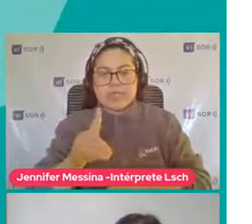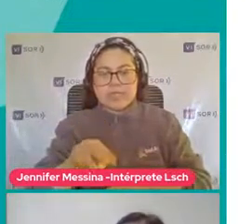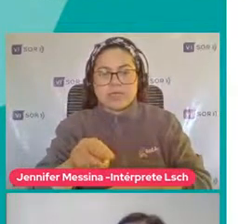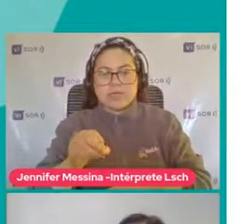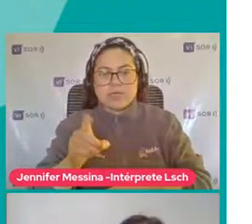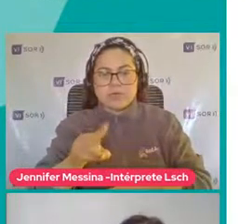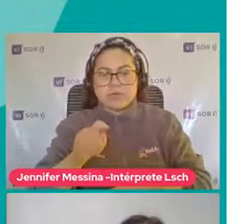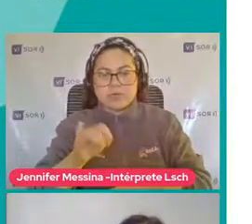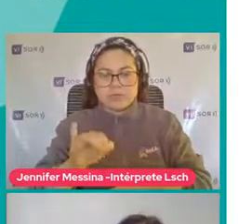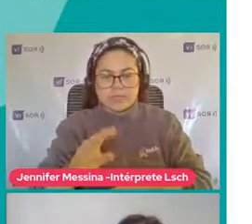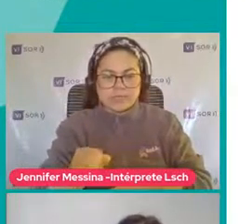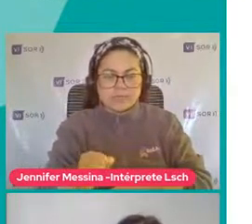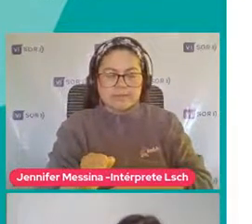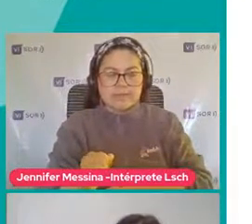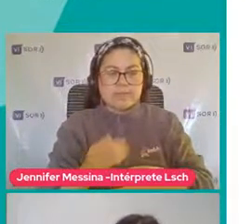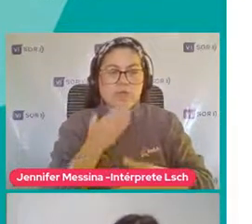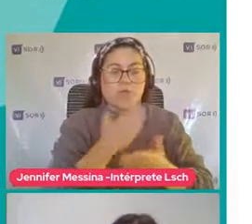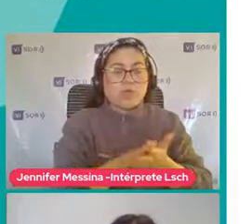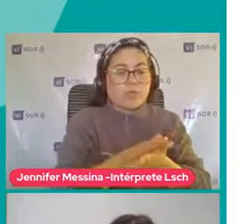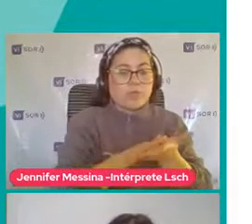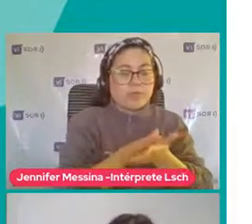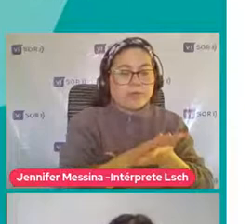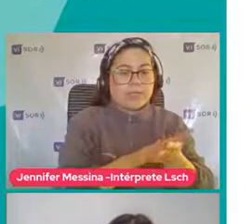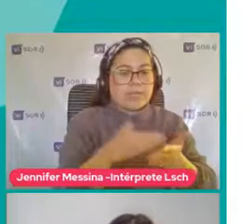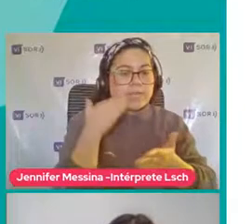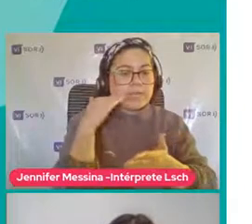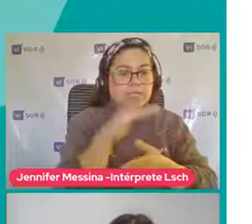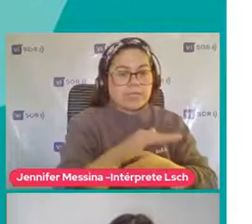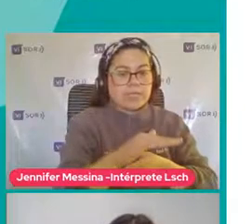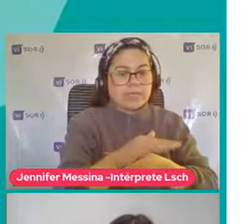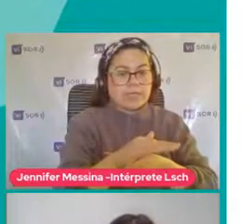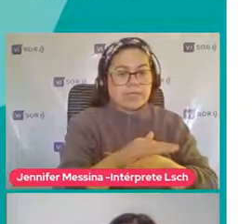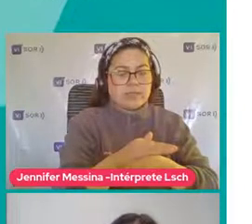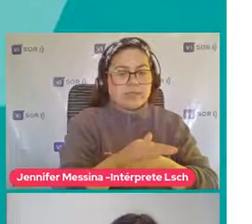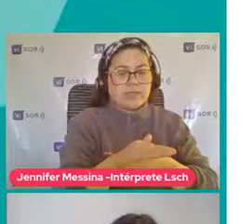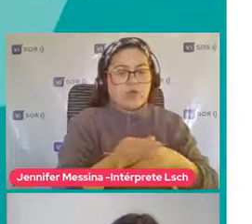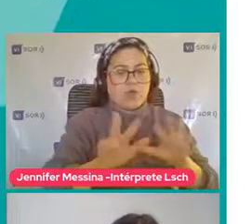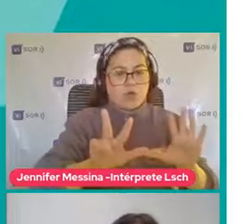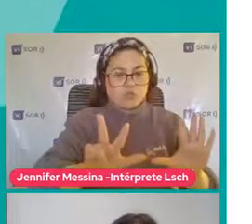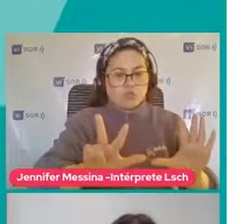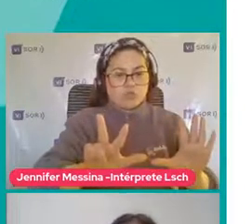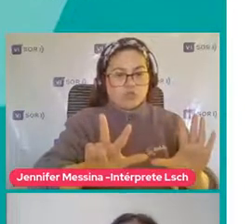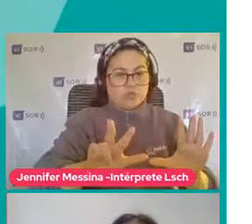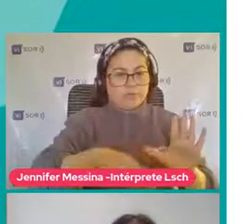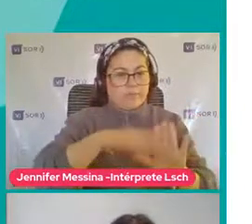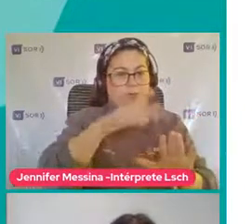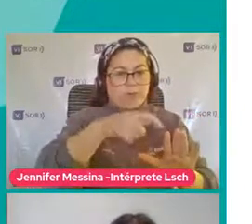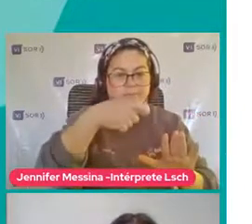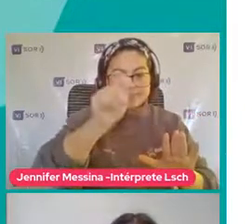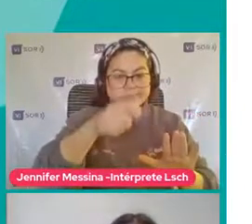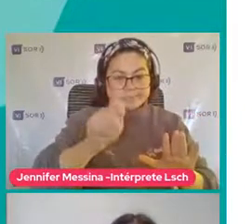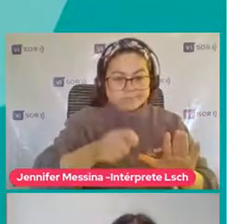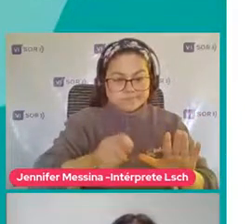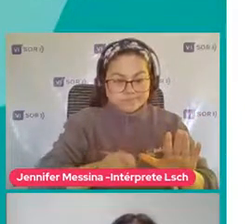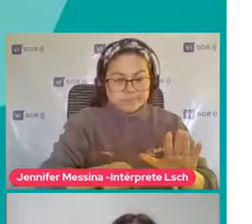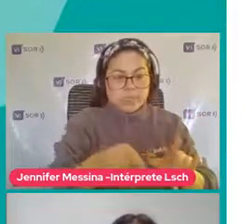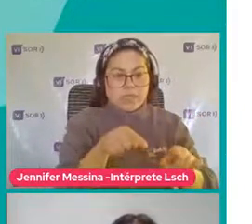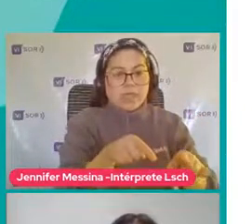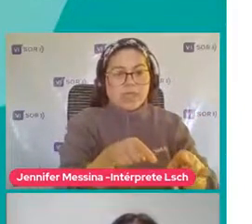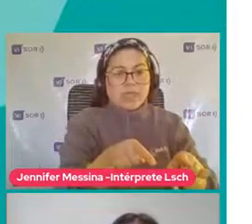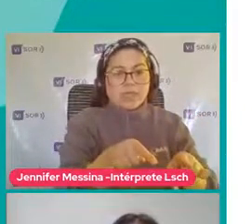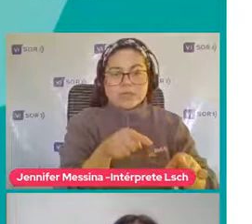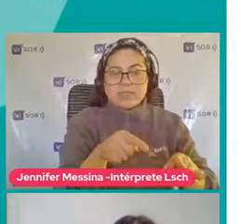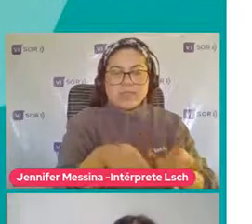Y cuando yo presento O el niño presenta Más de Ocho conductas Es alto riesgo De presentar el